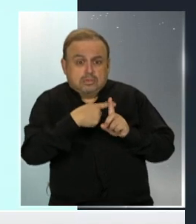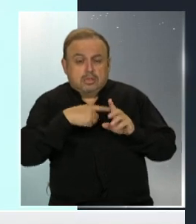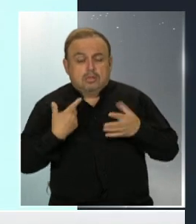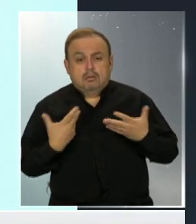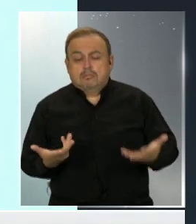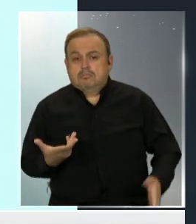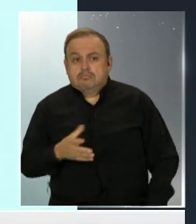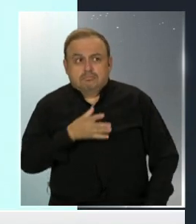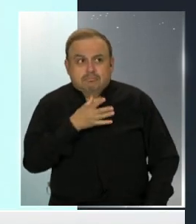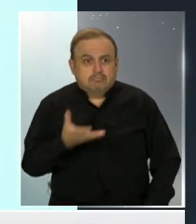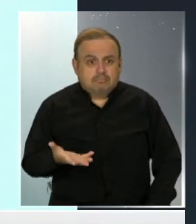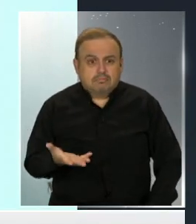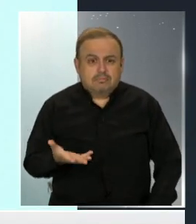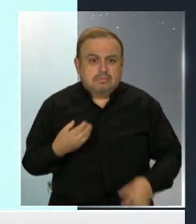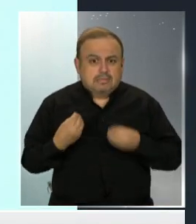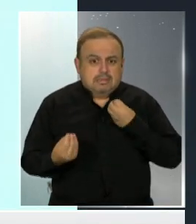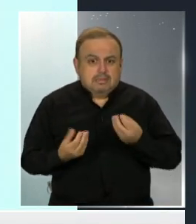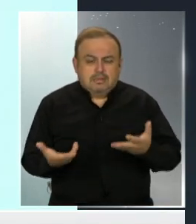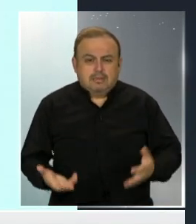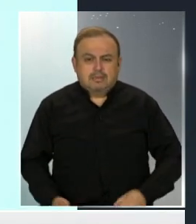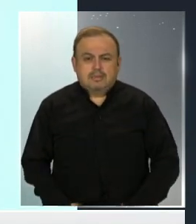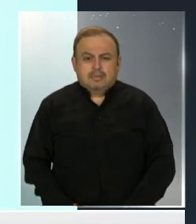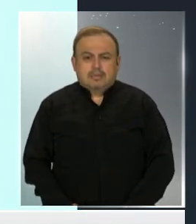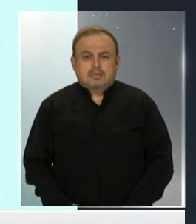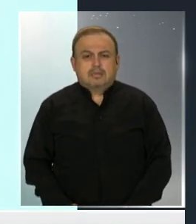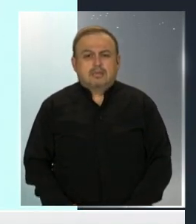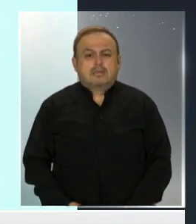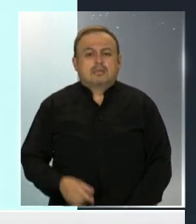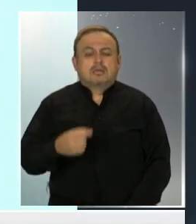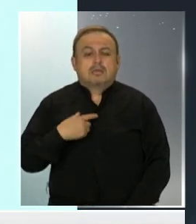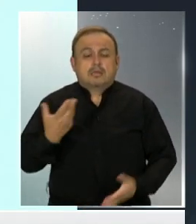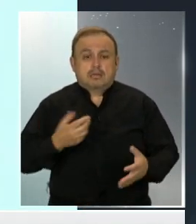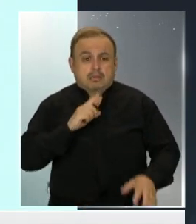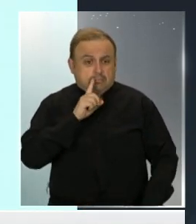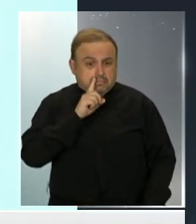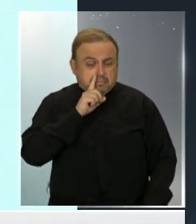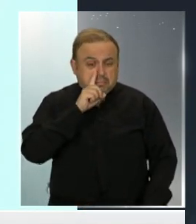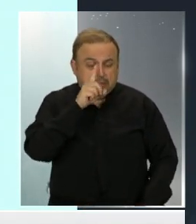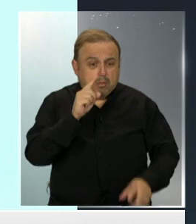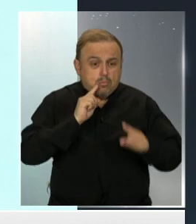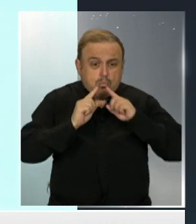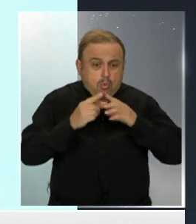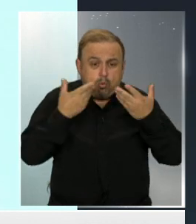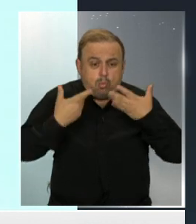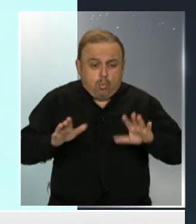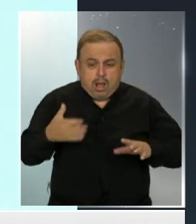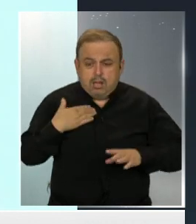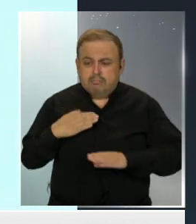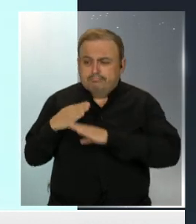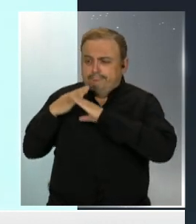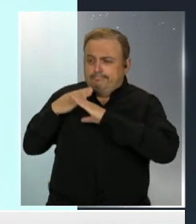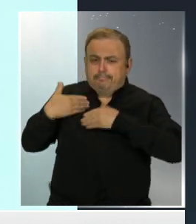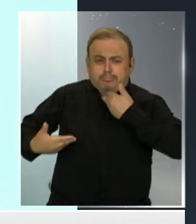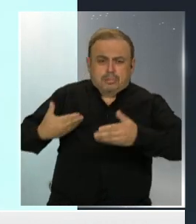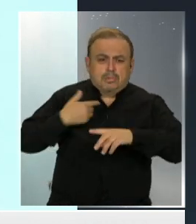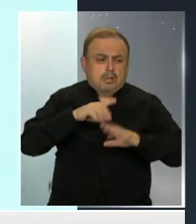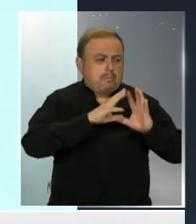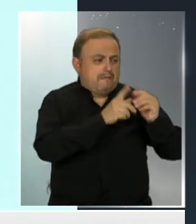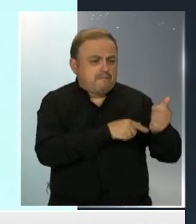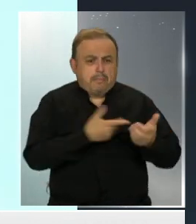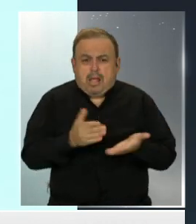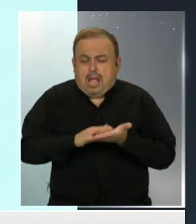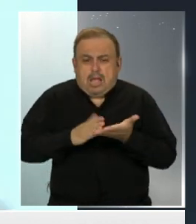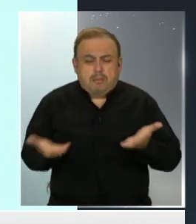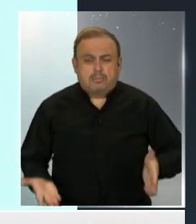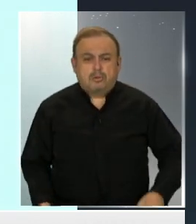hacer las pruebas necesarias para evitar contagiar a cualquier persona, por ejemplo, de mi familia